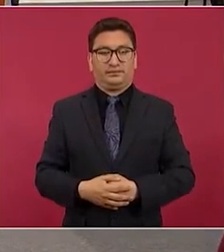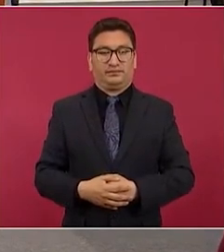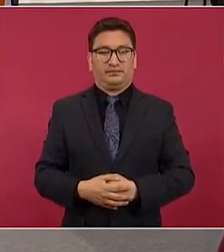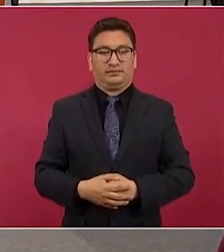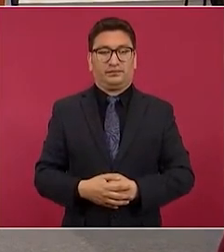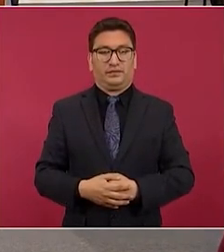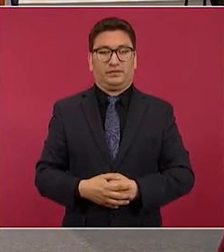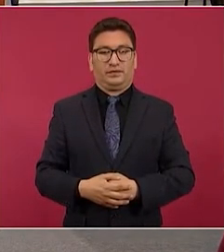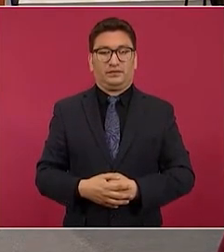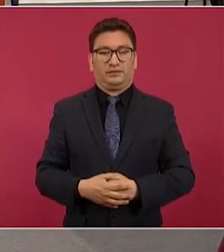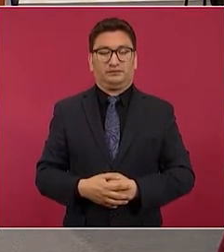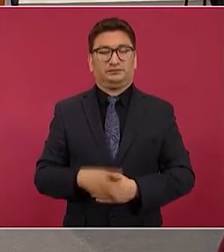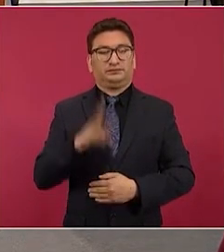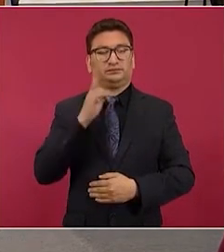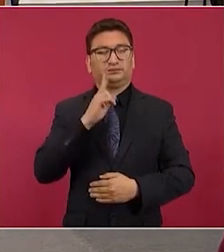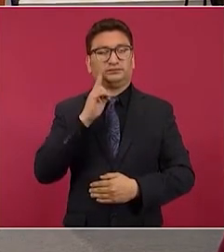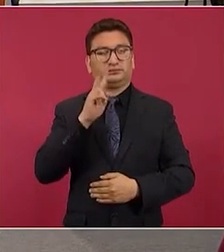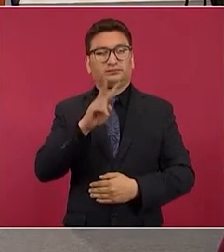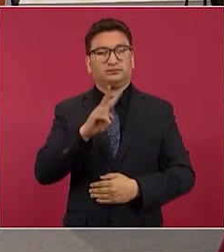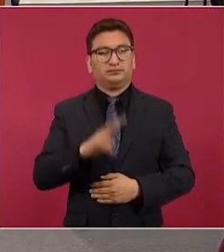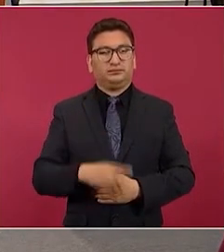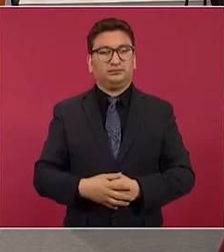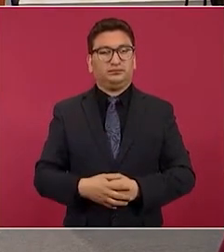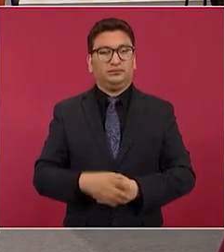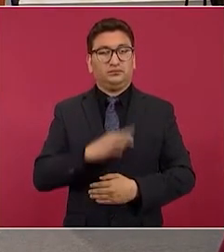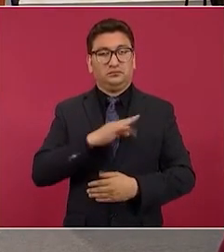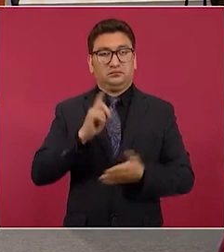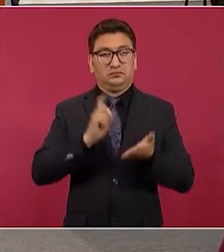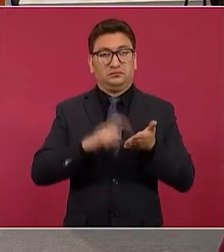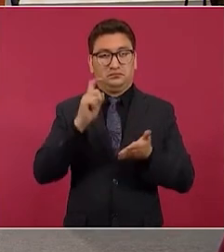a ver si le pones este, ¿sí?